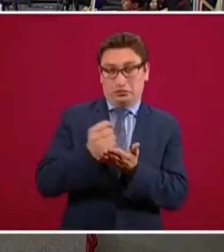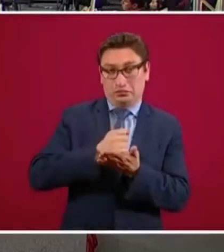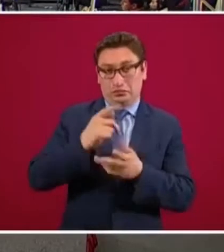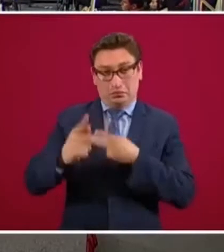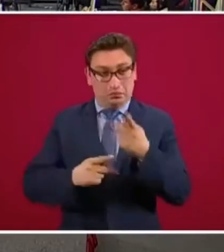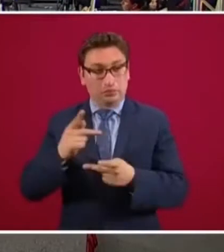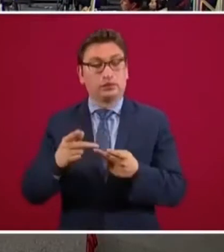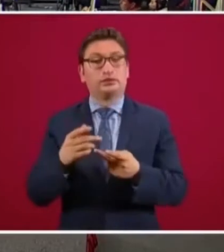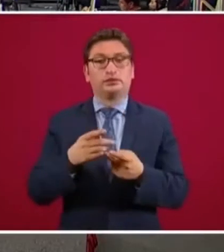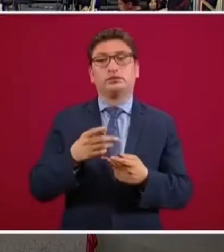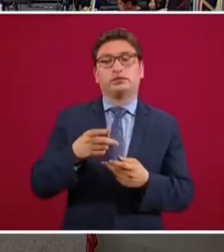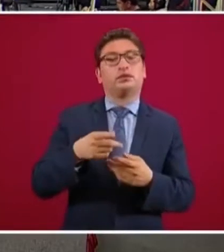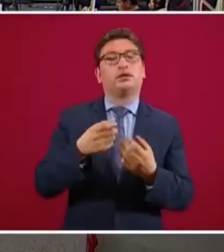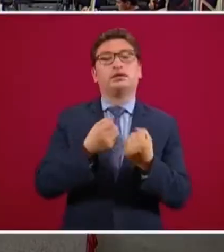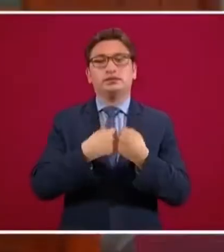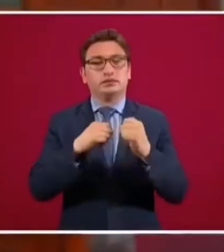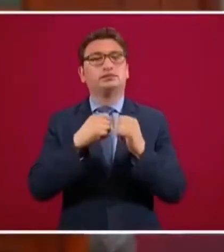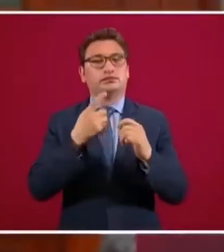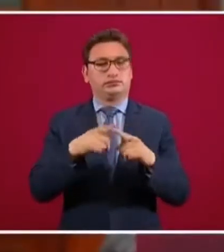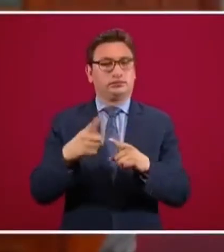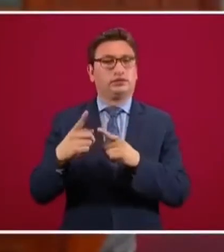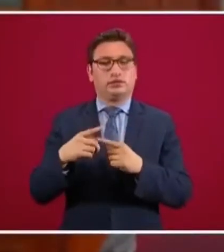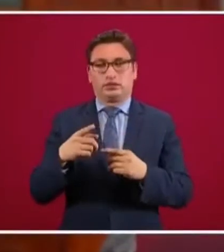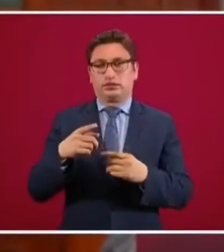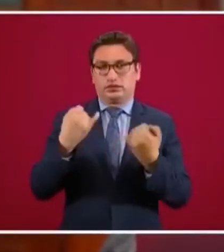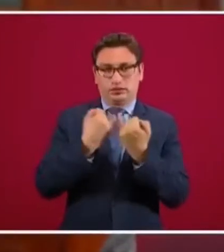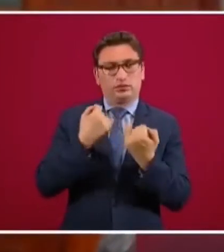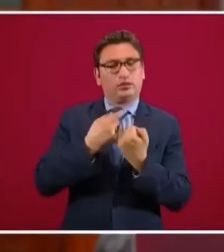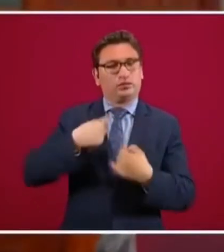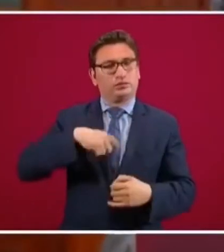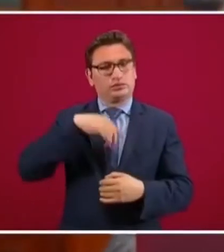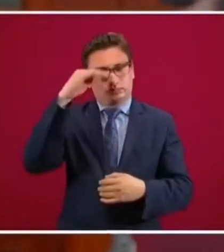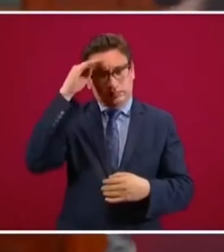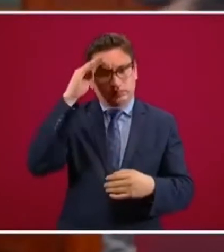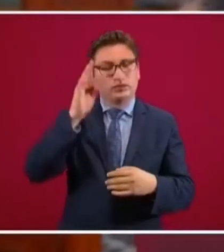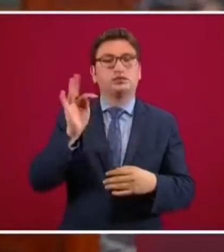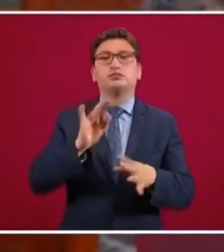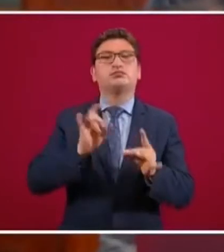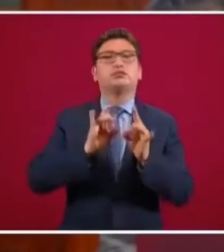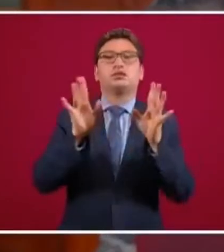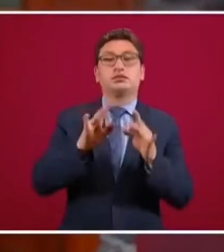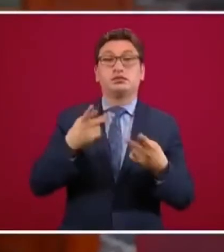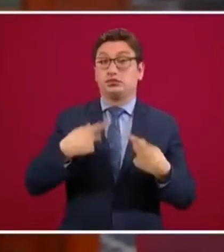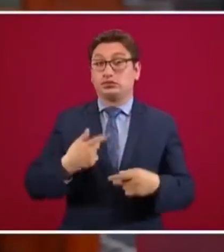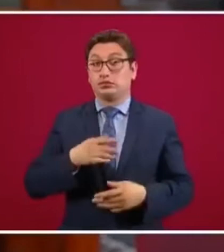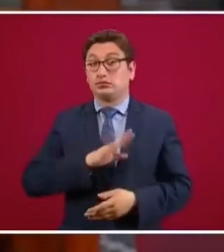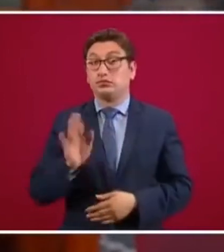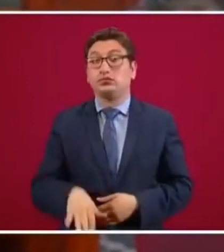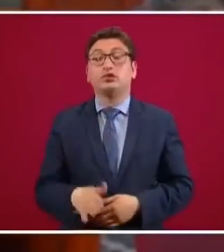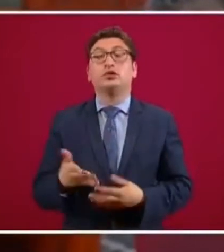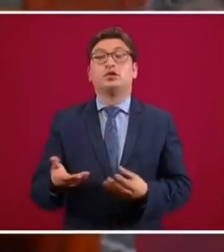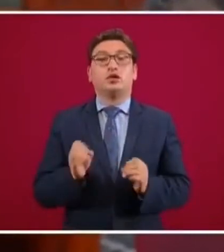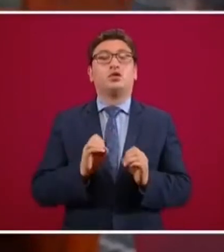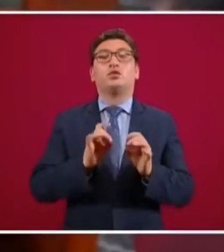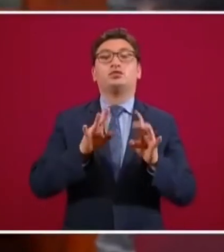para el IMSS, hay que contemplar también casos fortuitos, en este caso fallecimiento, alguna